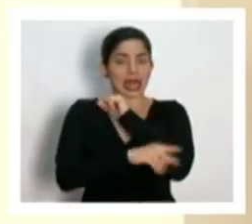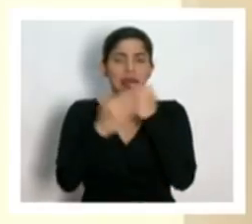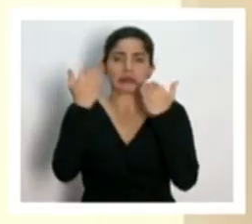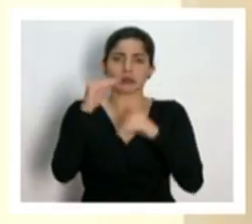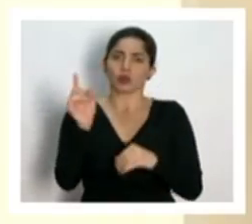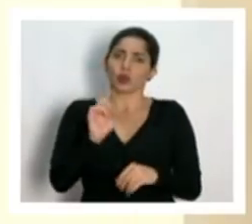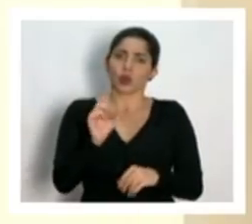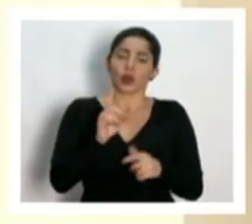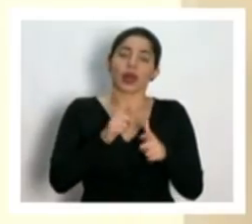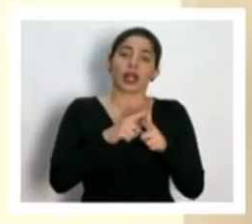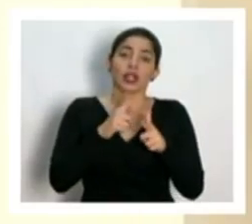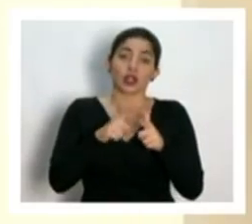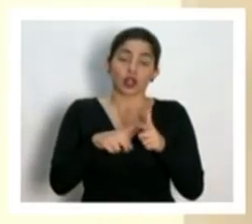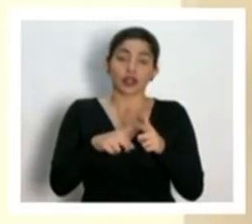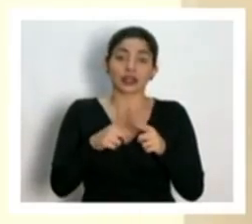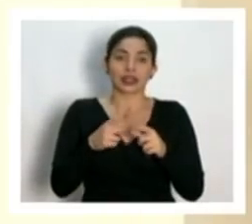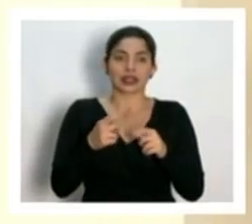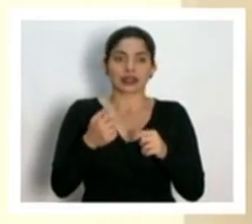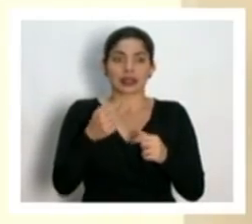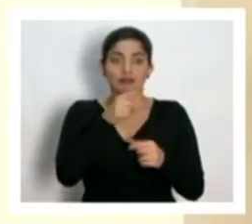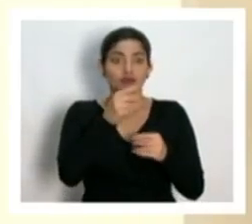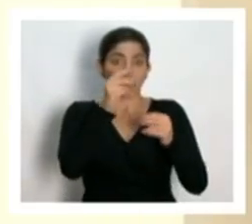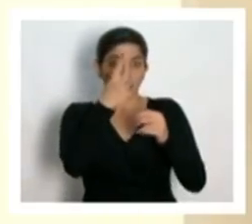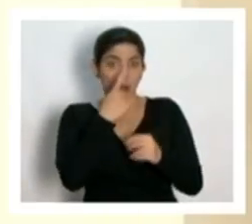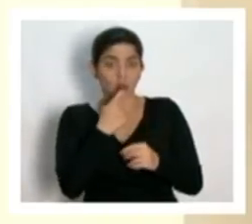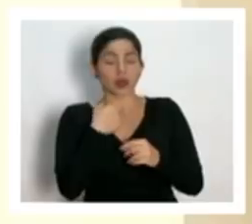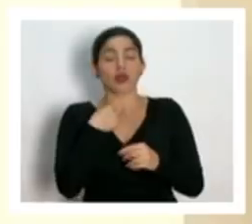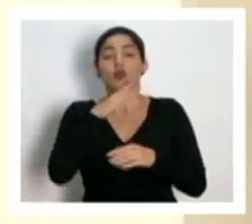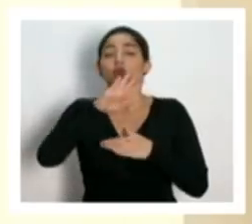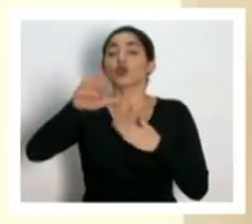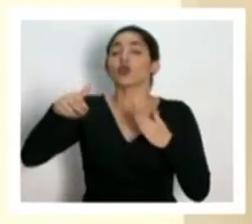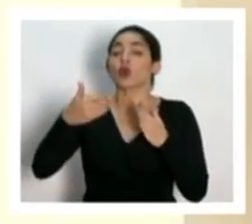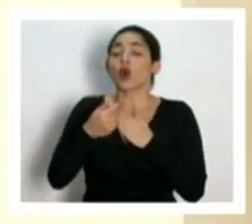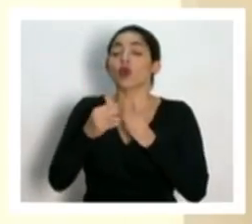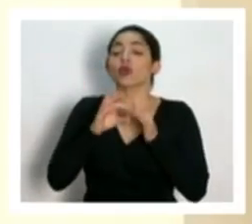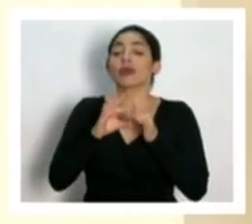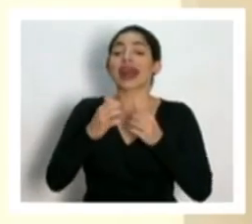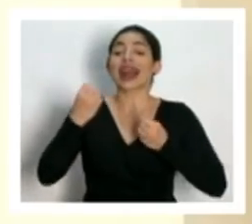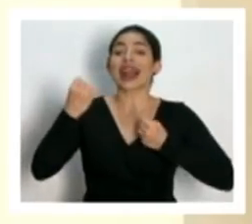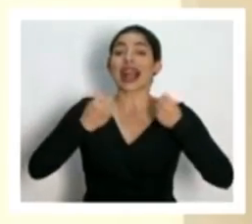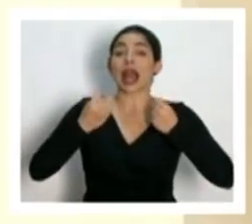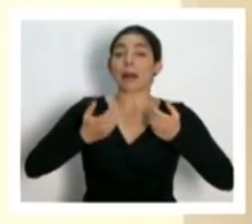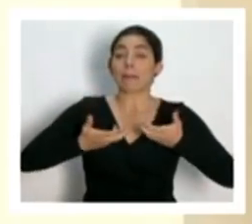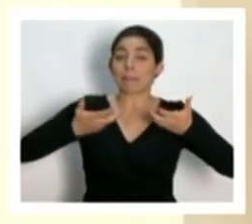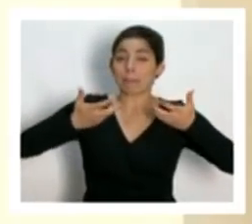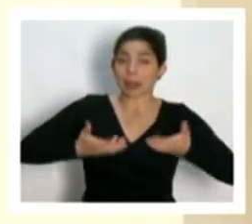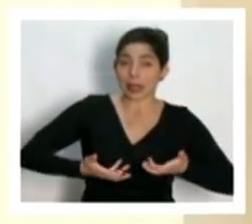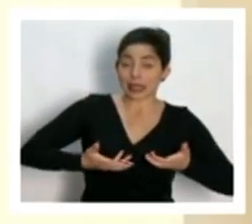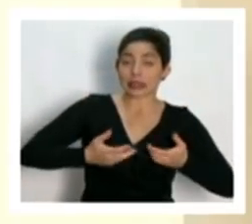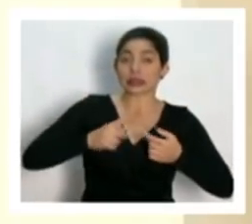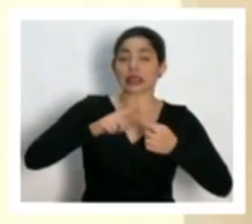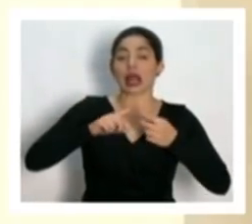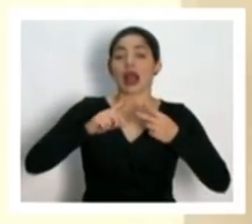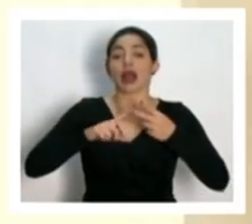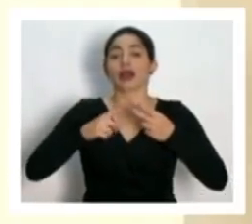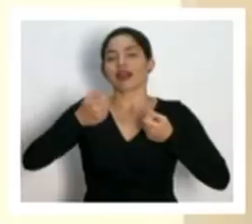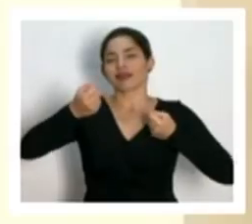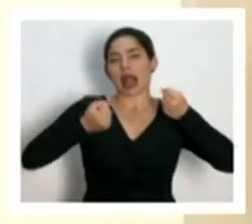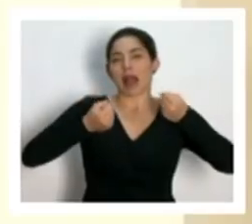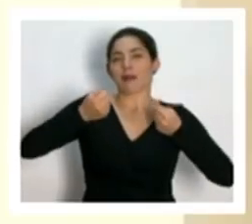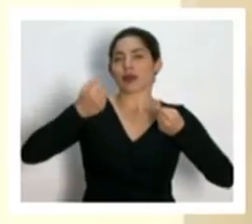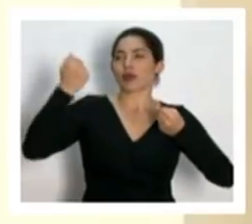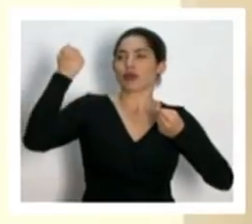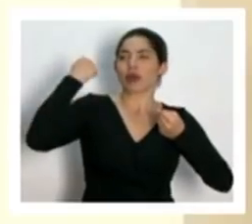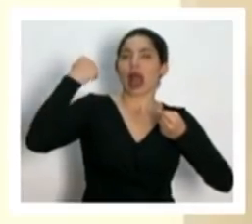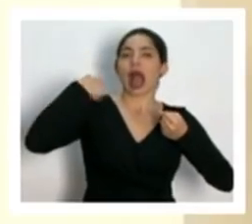entonces podríamos decir en tesis de principio que todo lo que son vehículos pesados que trasladan algún tipo